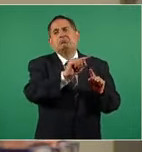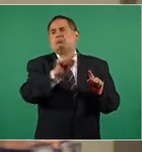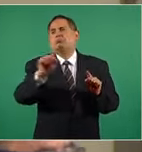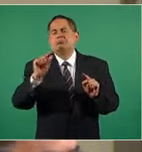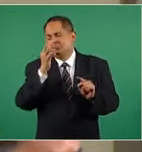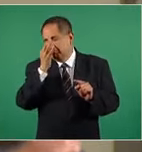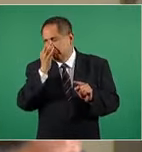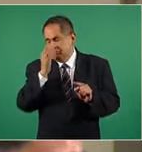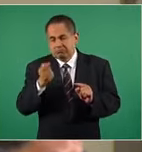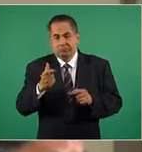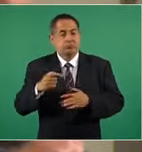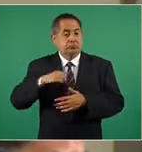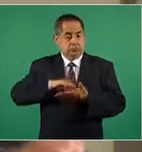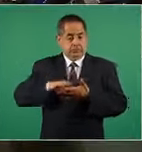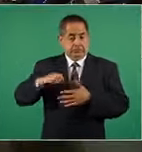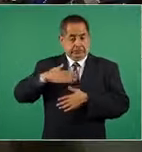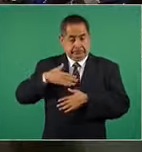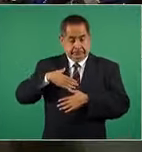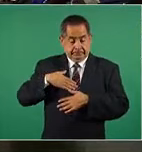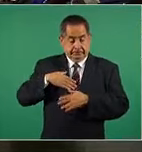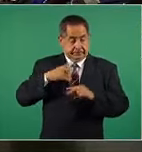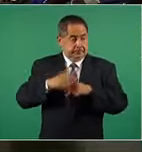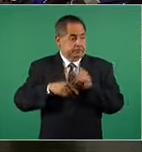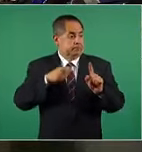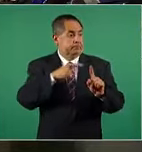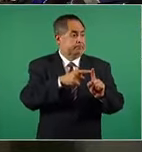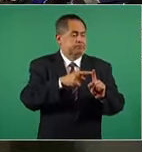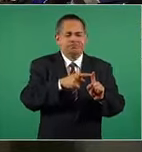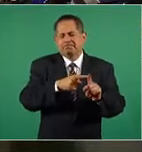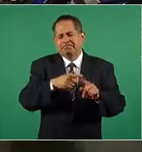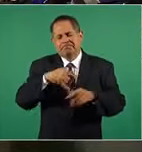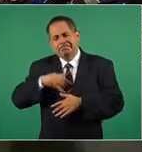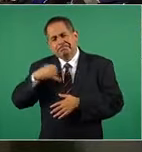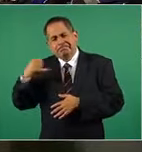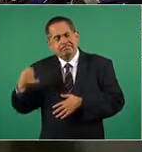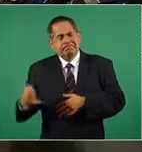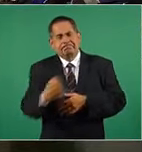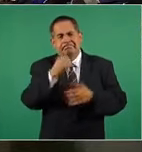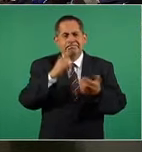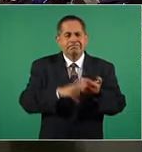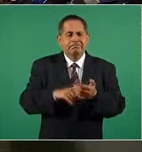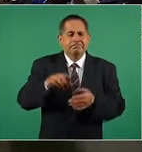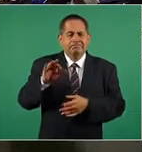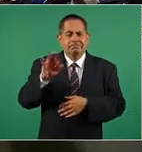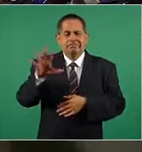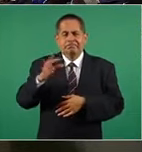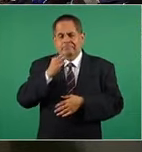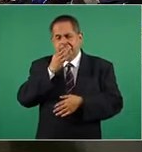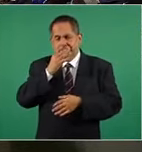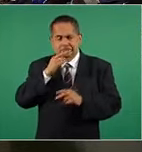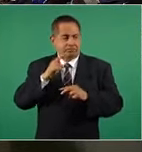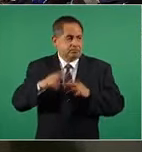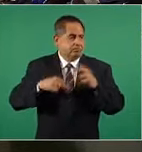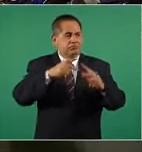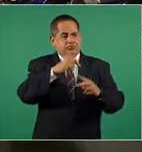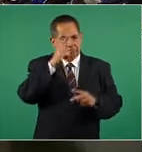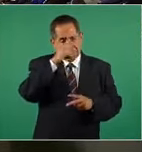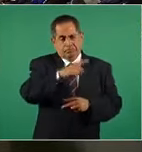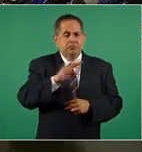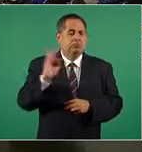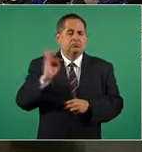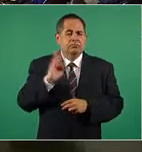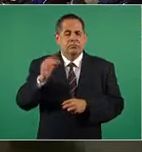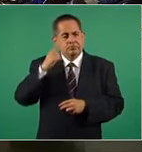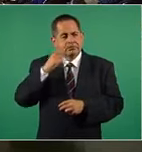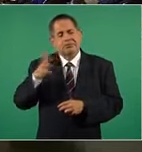en cierto lugar y me mandó a una distancia de 40, 45 minutos con el afán, quizá, de